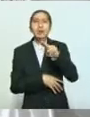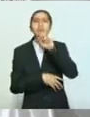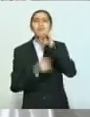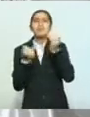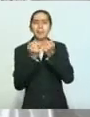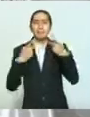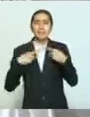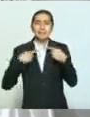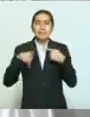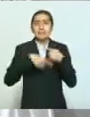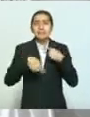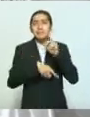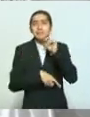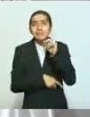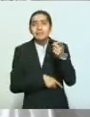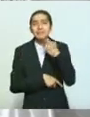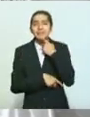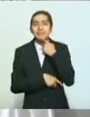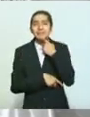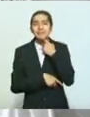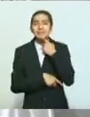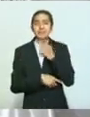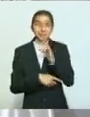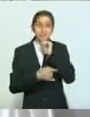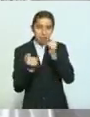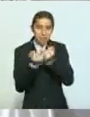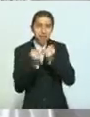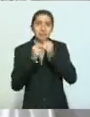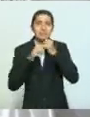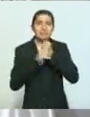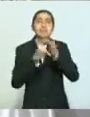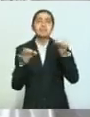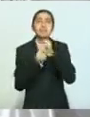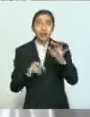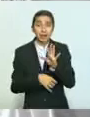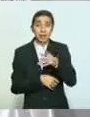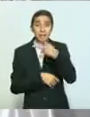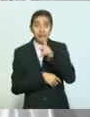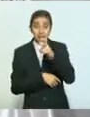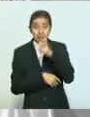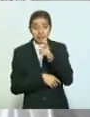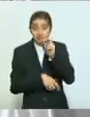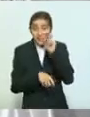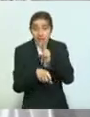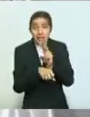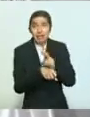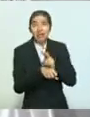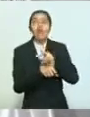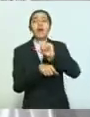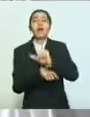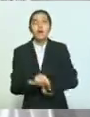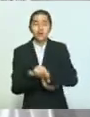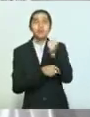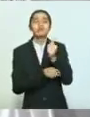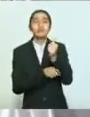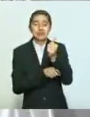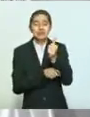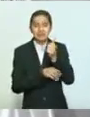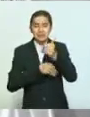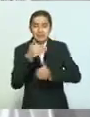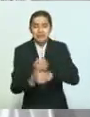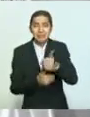personas sordomudas. Por el lado de la contención y vigilancia, otra vez nos adelantamos y